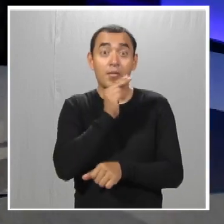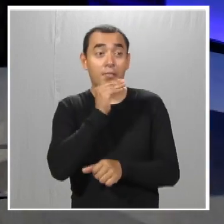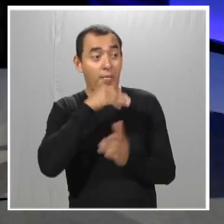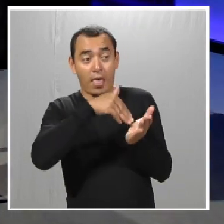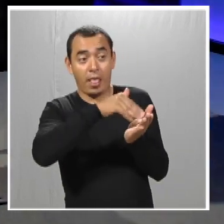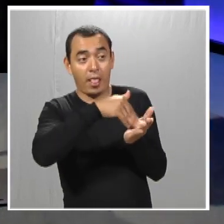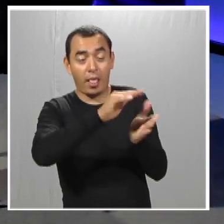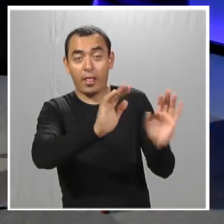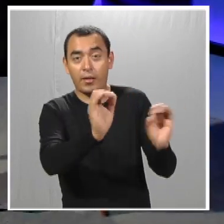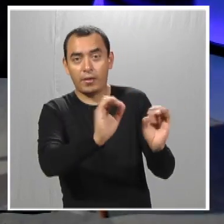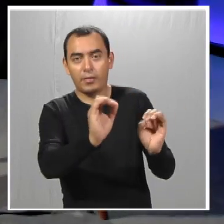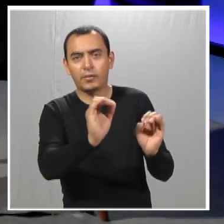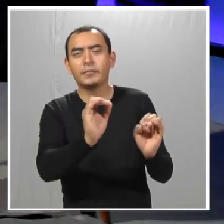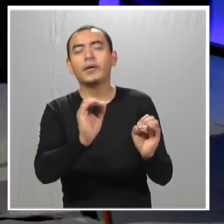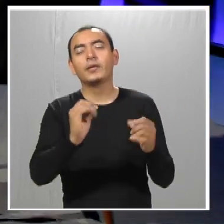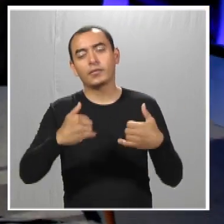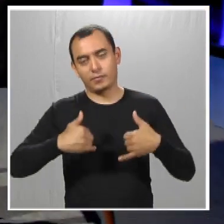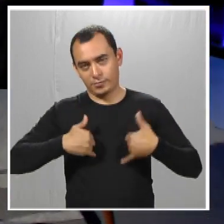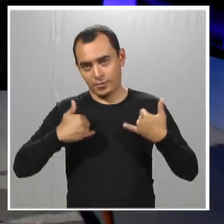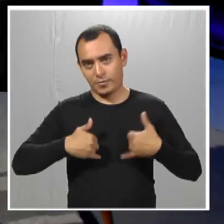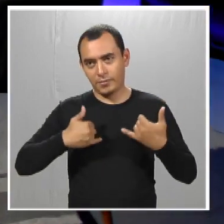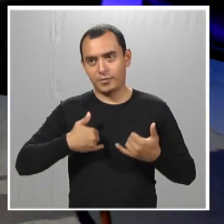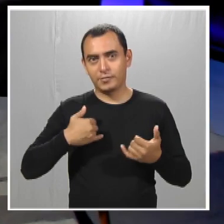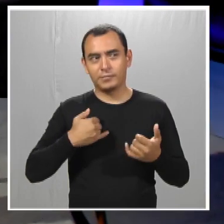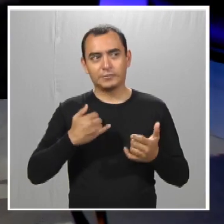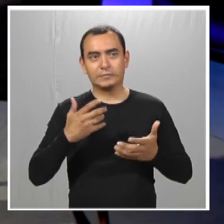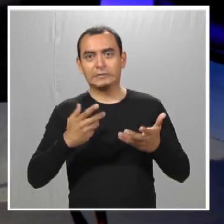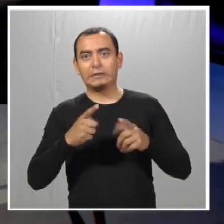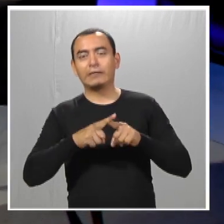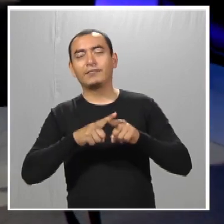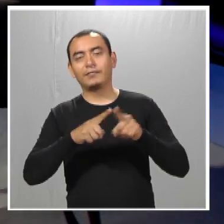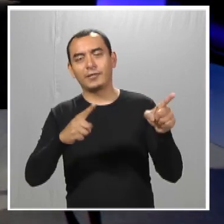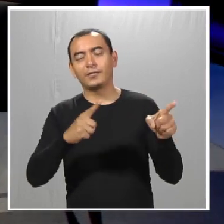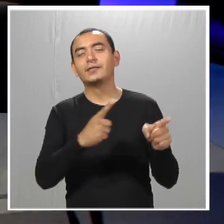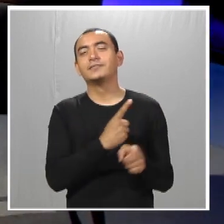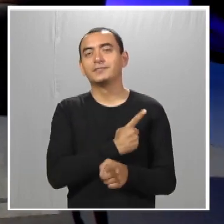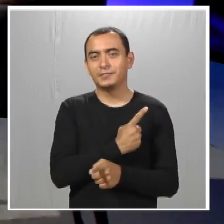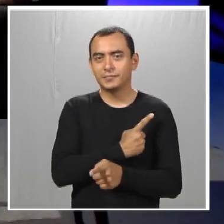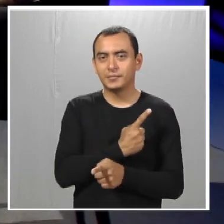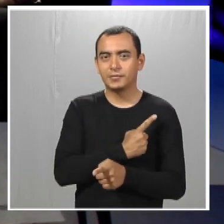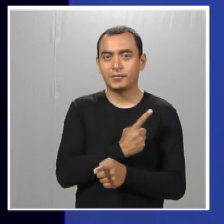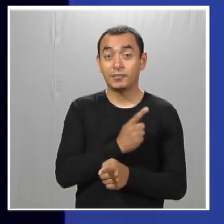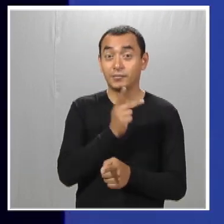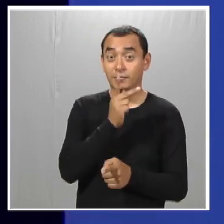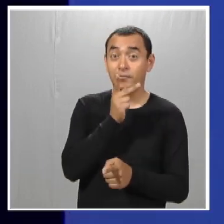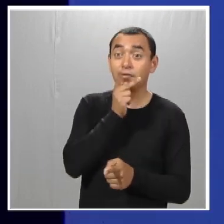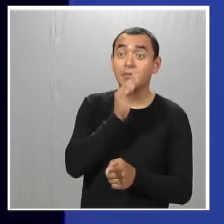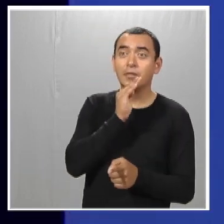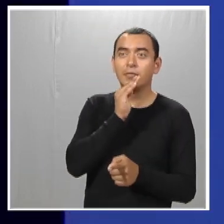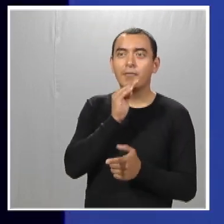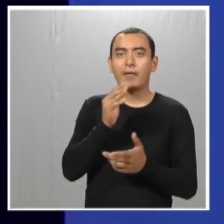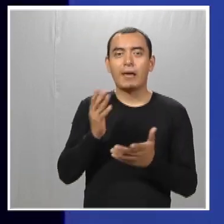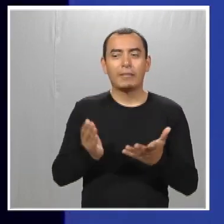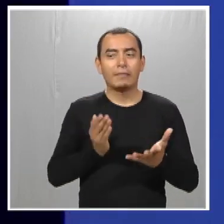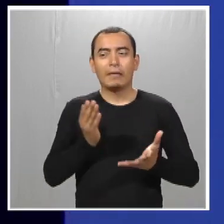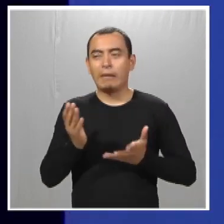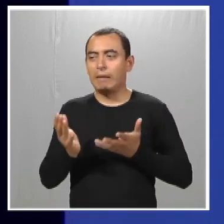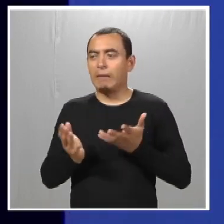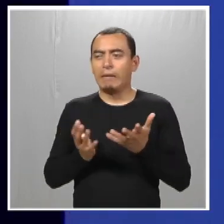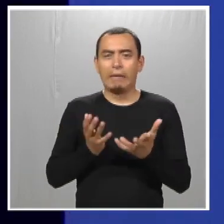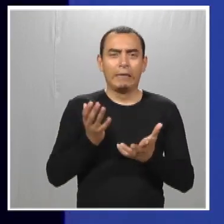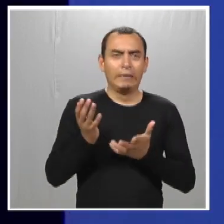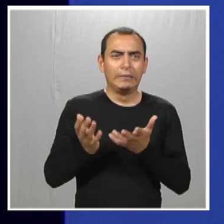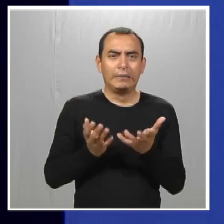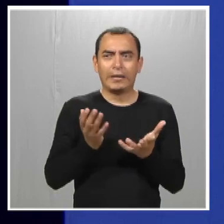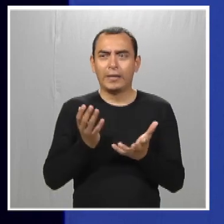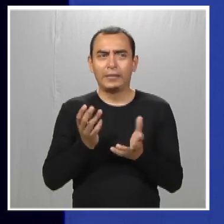corramos a los papás, pero sabemos que los chicos actúan muy diferente cuando están los papás a cuando están solos. Cuando están los papás bailan así